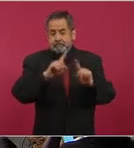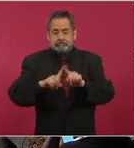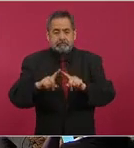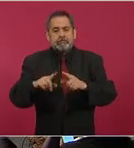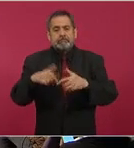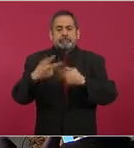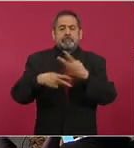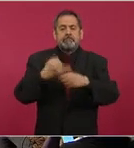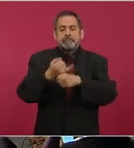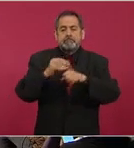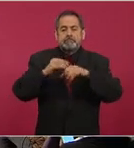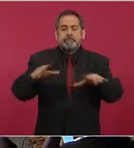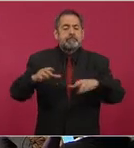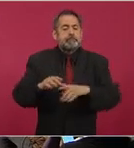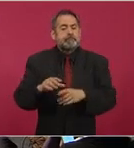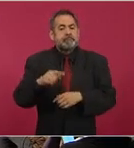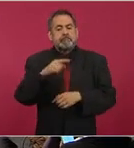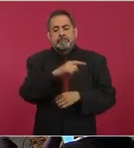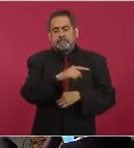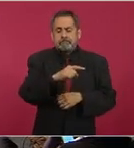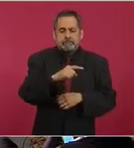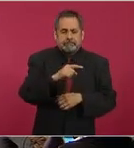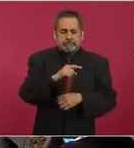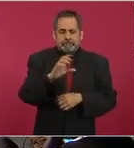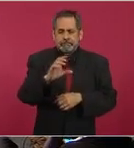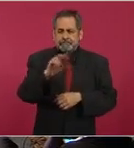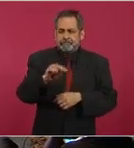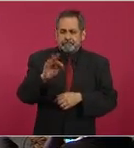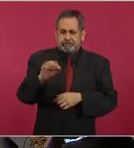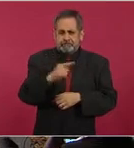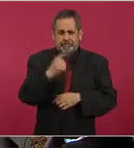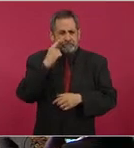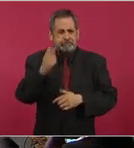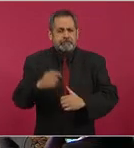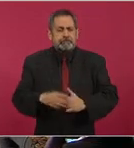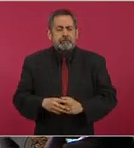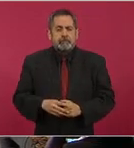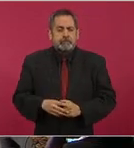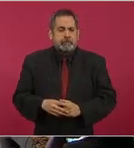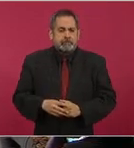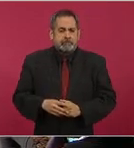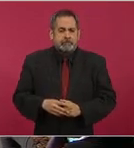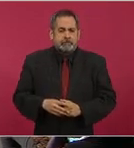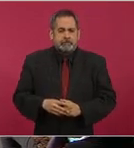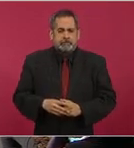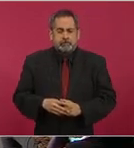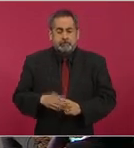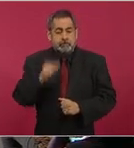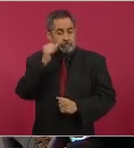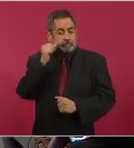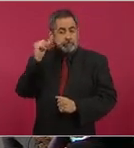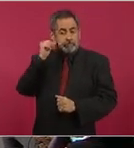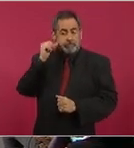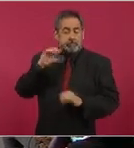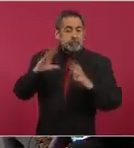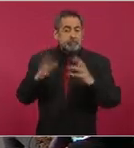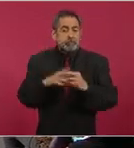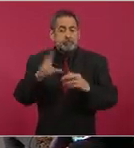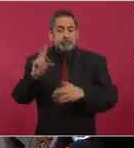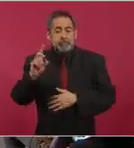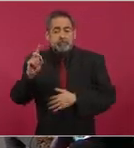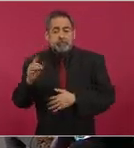información de la Comisión Nacional Forestal. En el momento, con el corte del día de ayer, tenemos 33